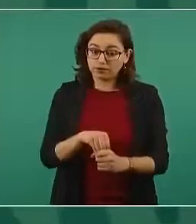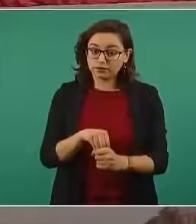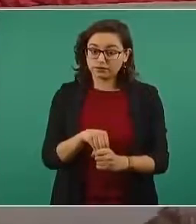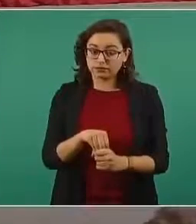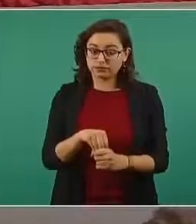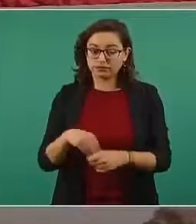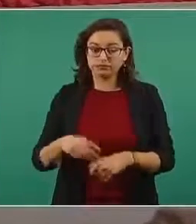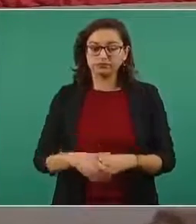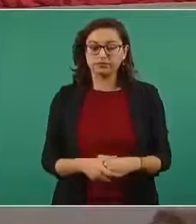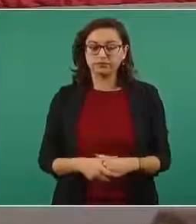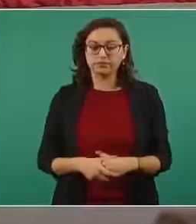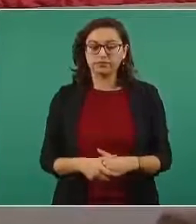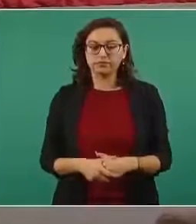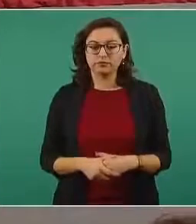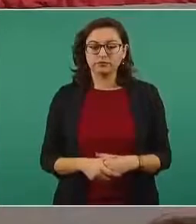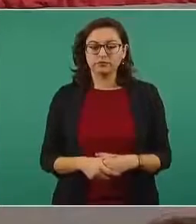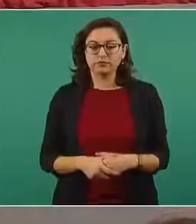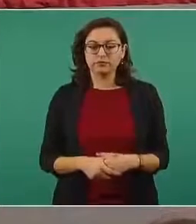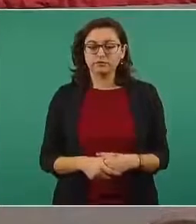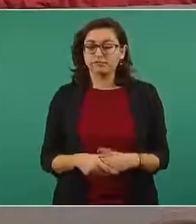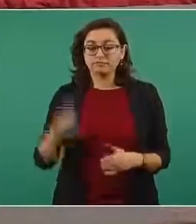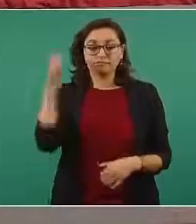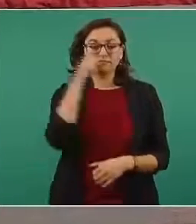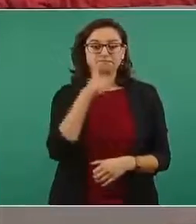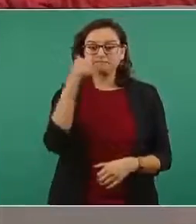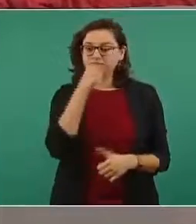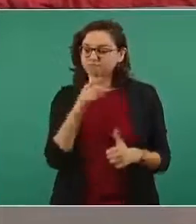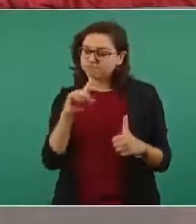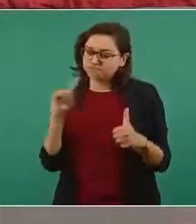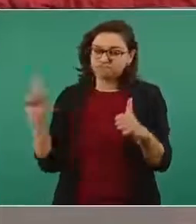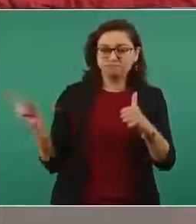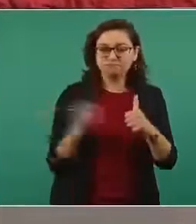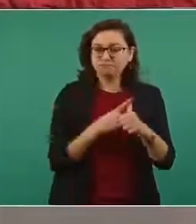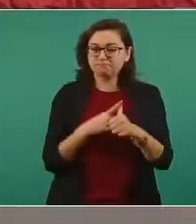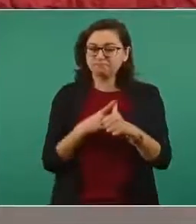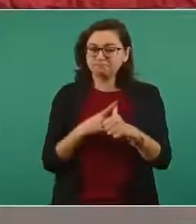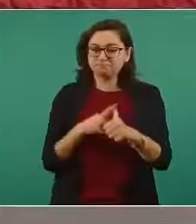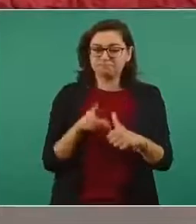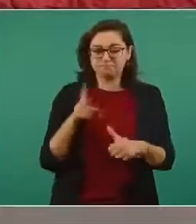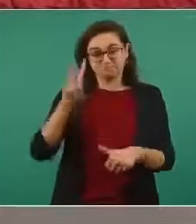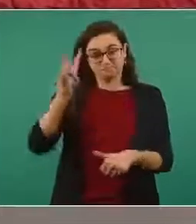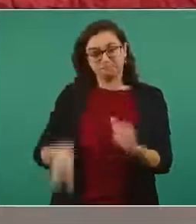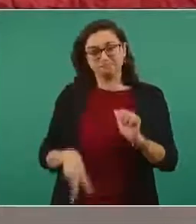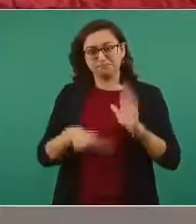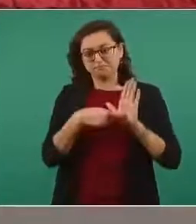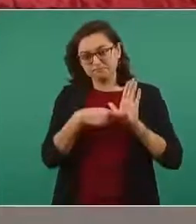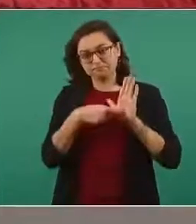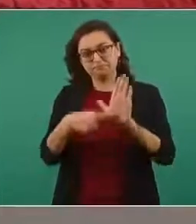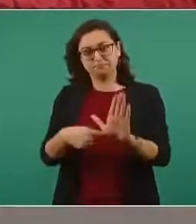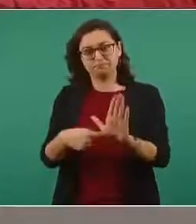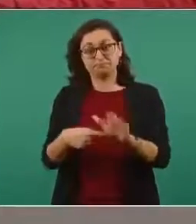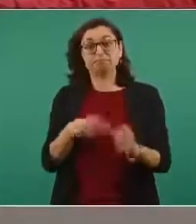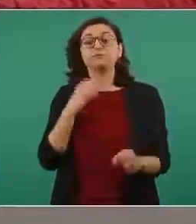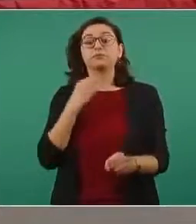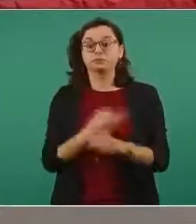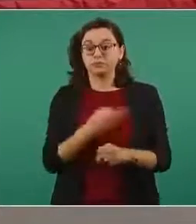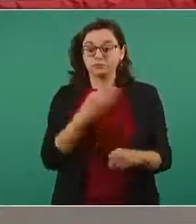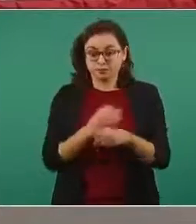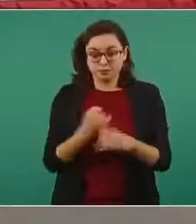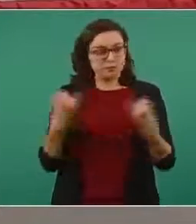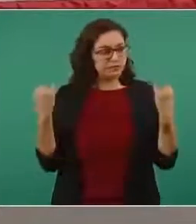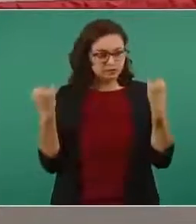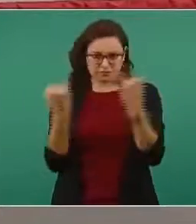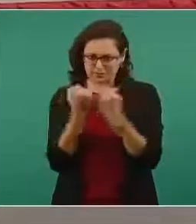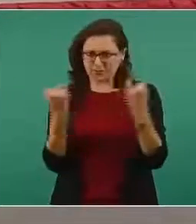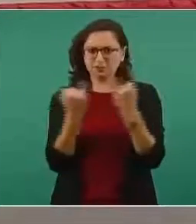Y la verdad por delante. Entonces, lo mismo, porque si no,